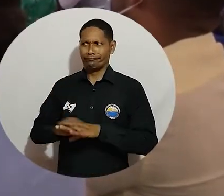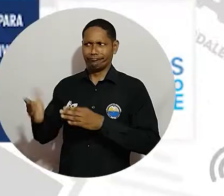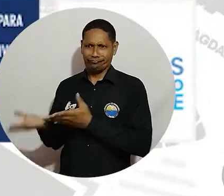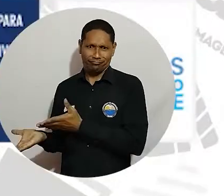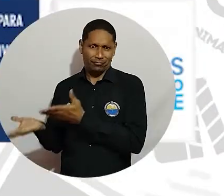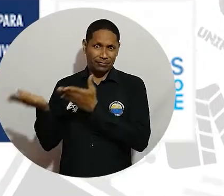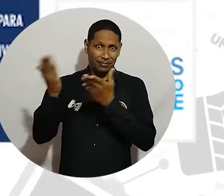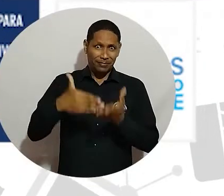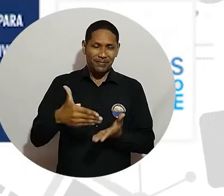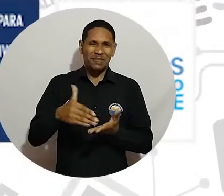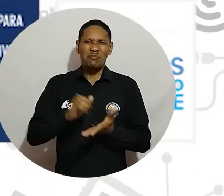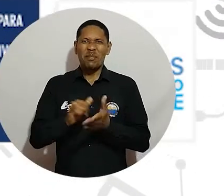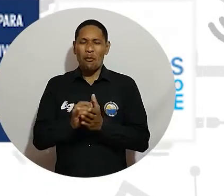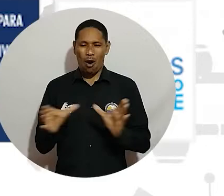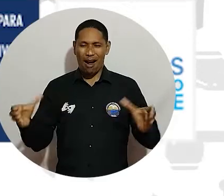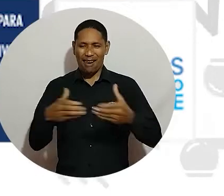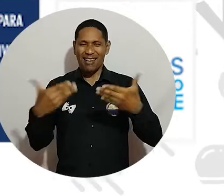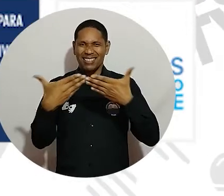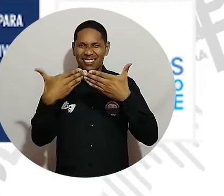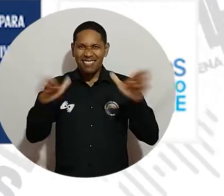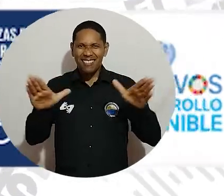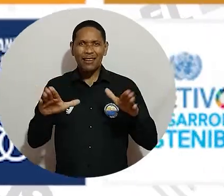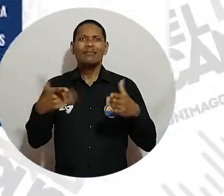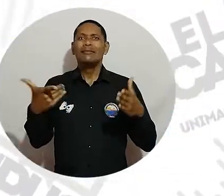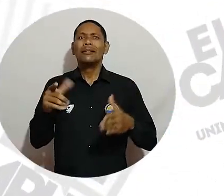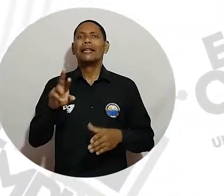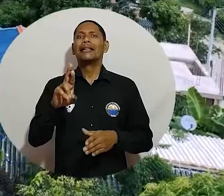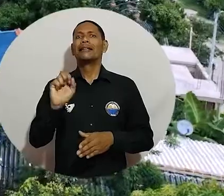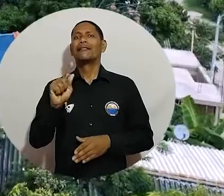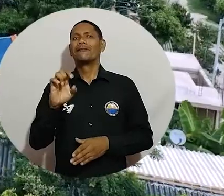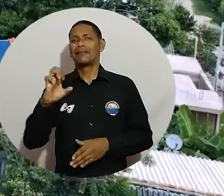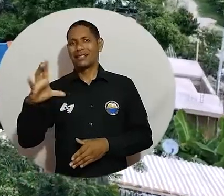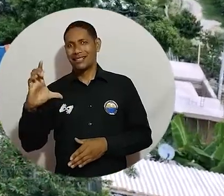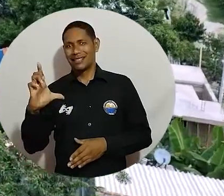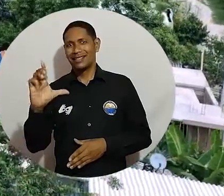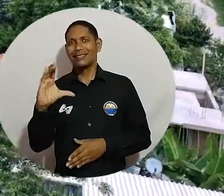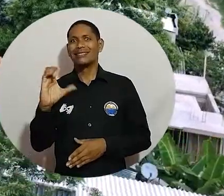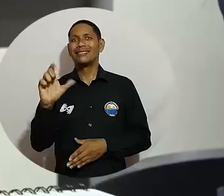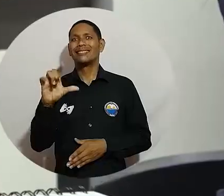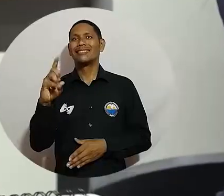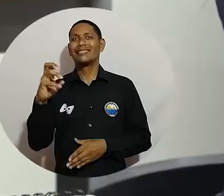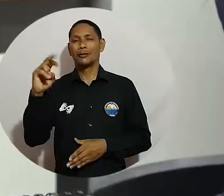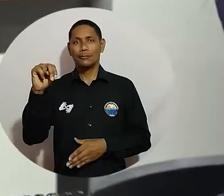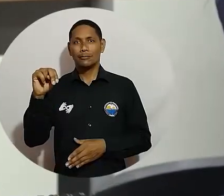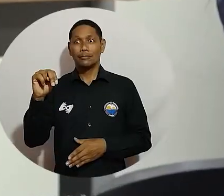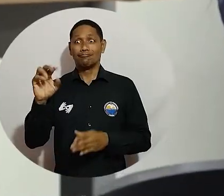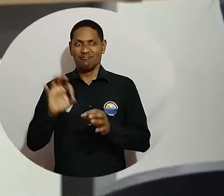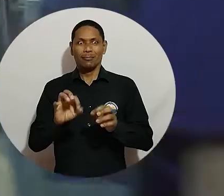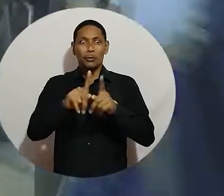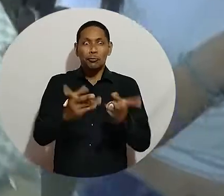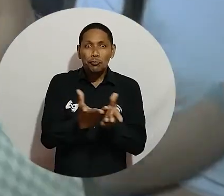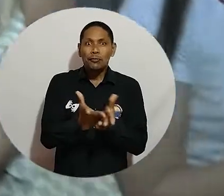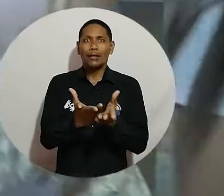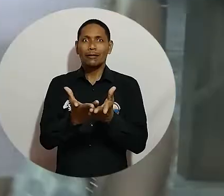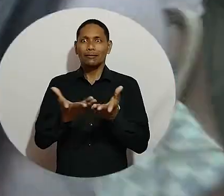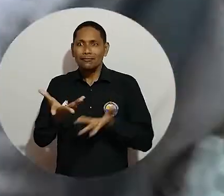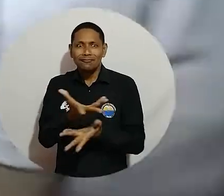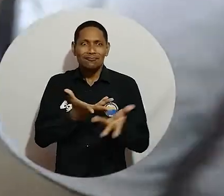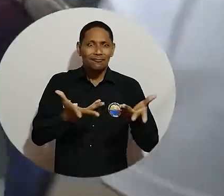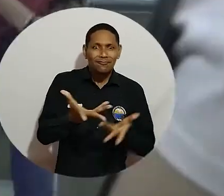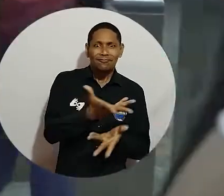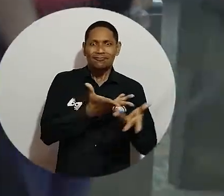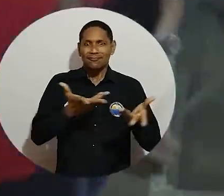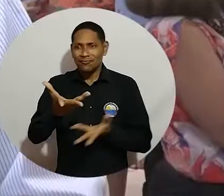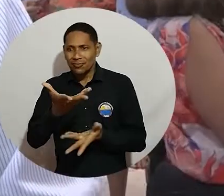17 Objetivos de Desarrollo Sostenible ODS para el continente y las implicaciones que ha tenido la pandemia del COVID-19.